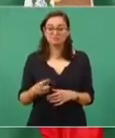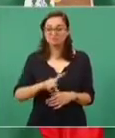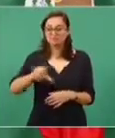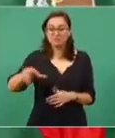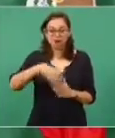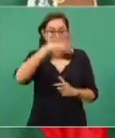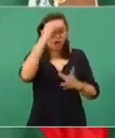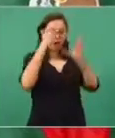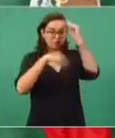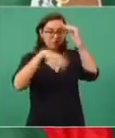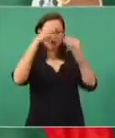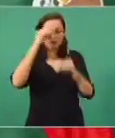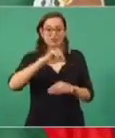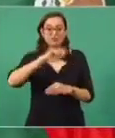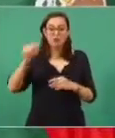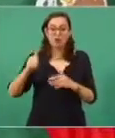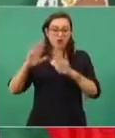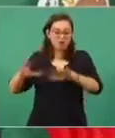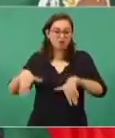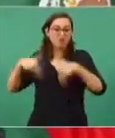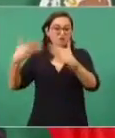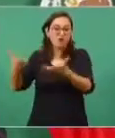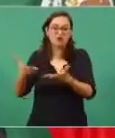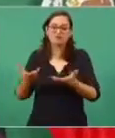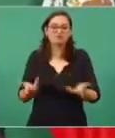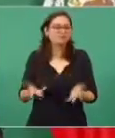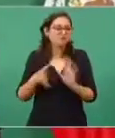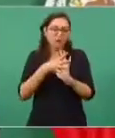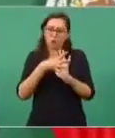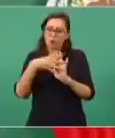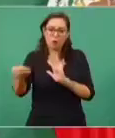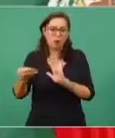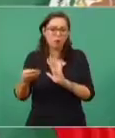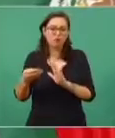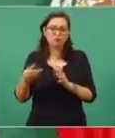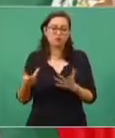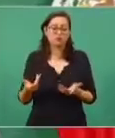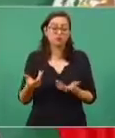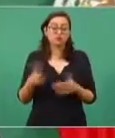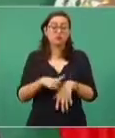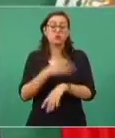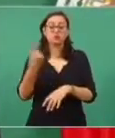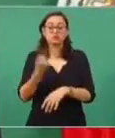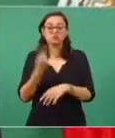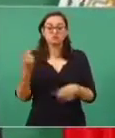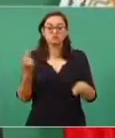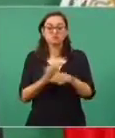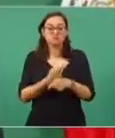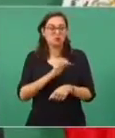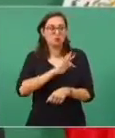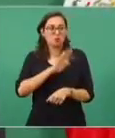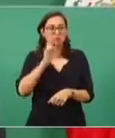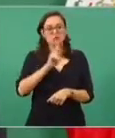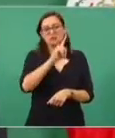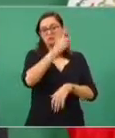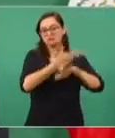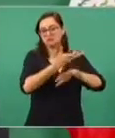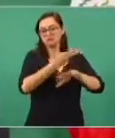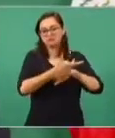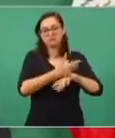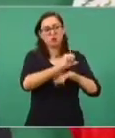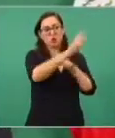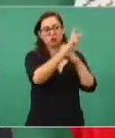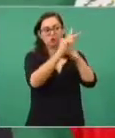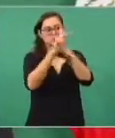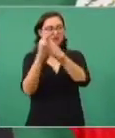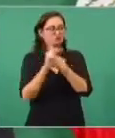son contenidos que se producen en el extranjero y